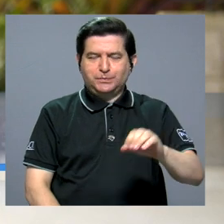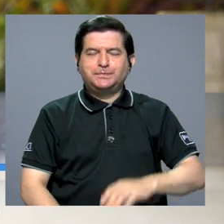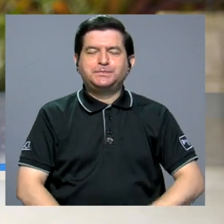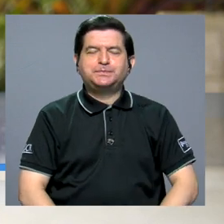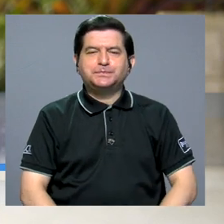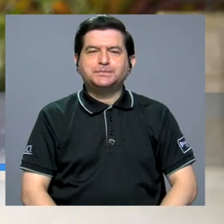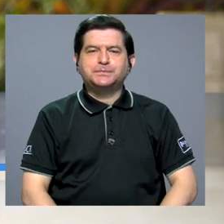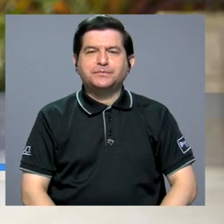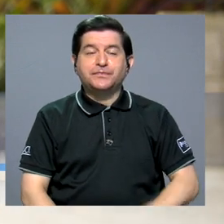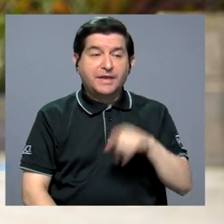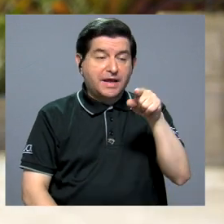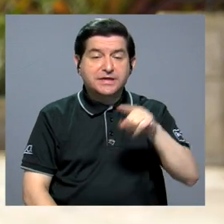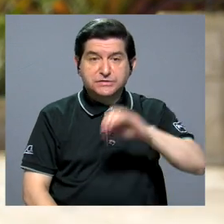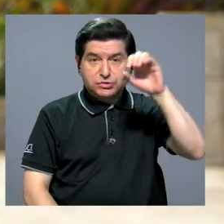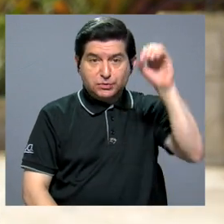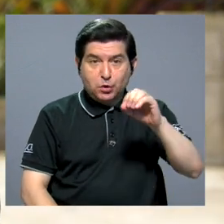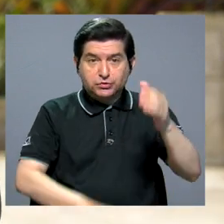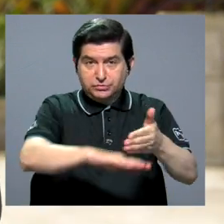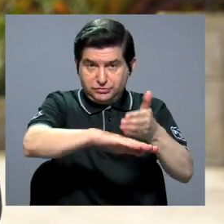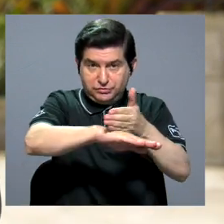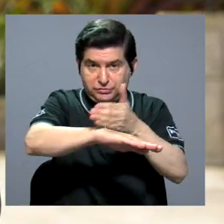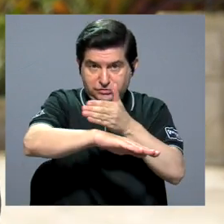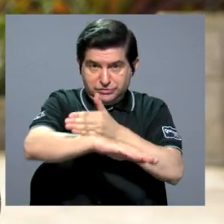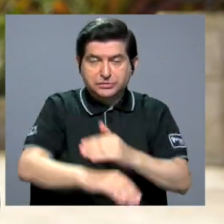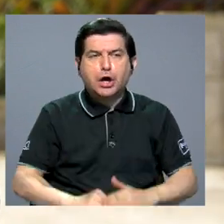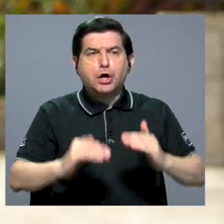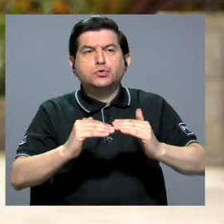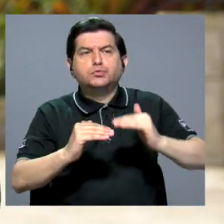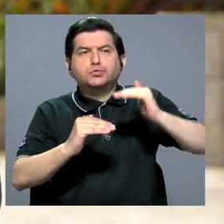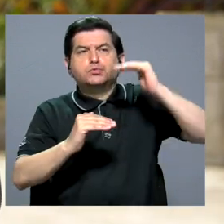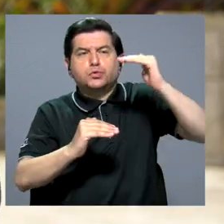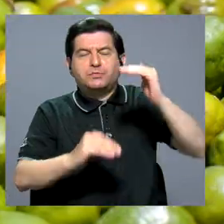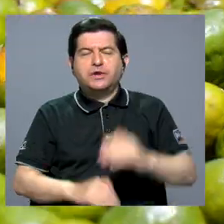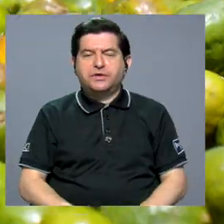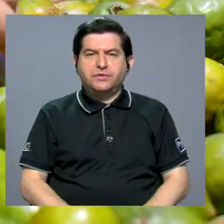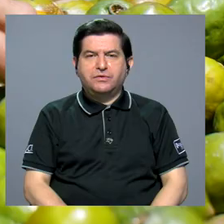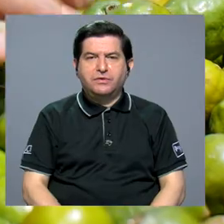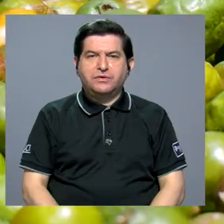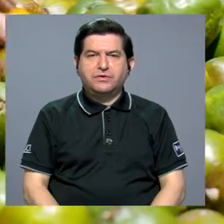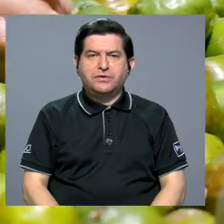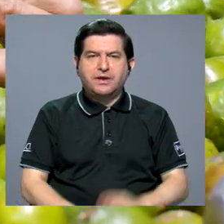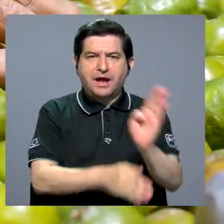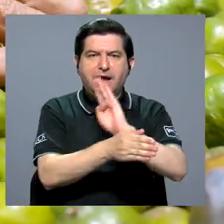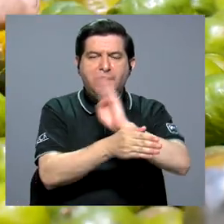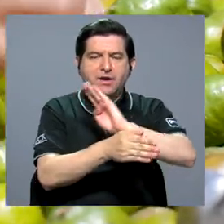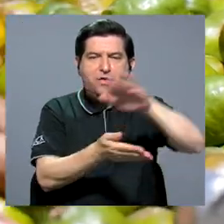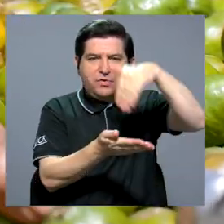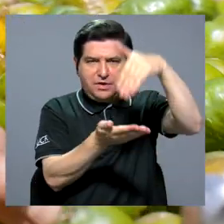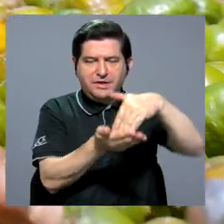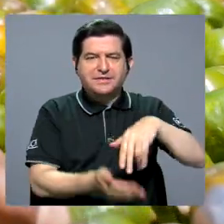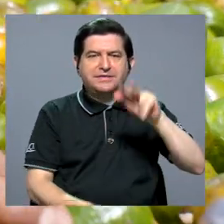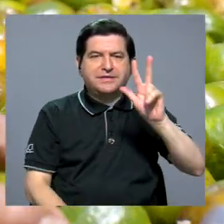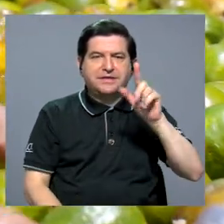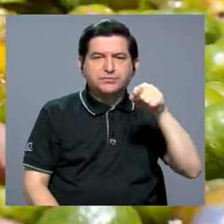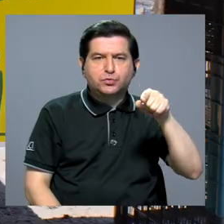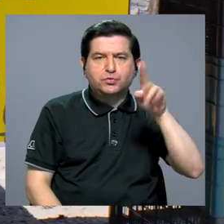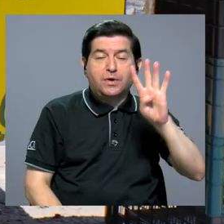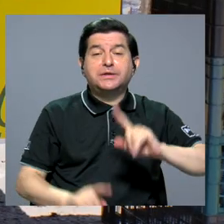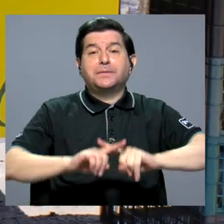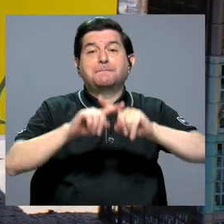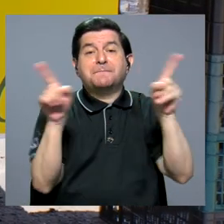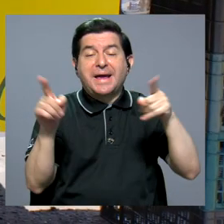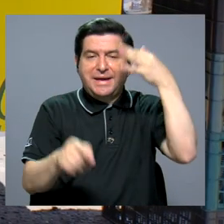Esa tasa de crecimiento es un poco más alta que la del Banco Central, que era de 3.4,